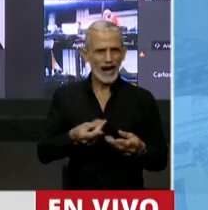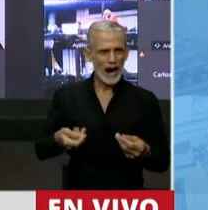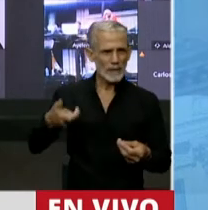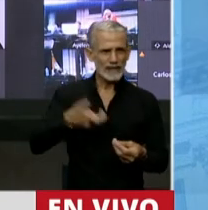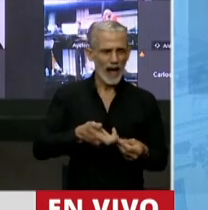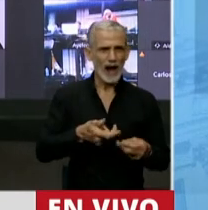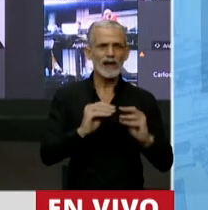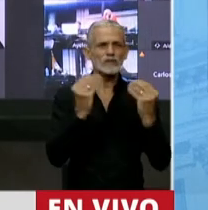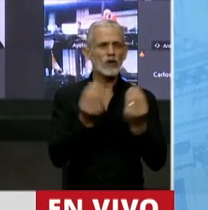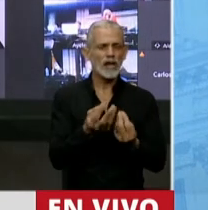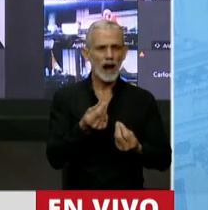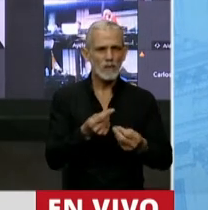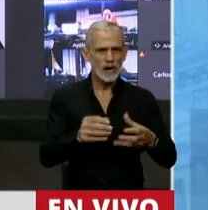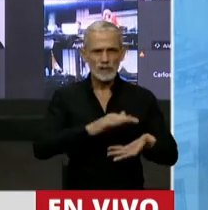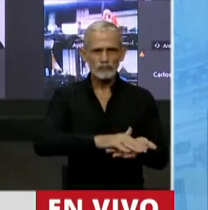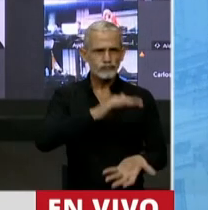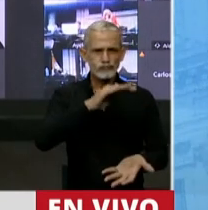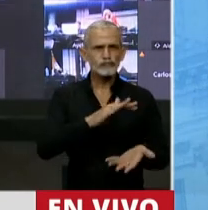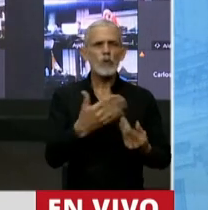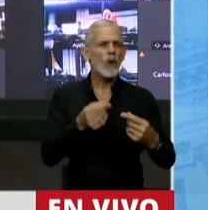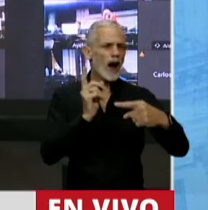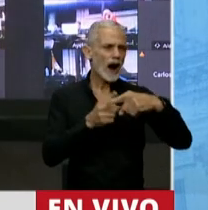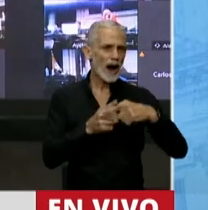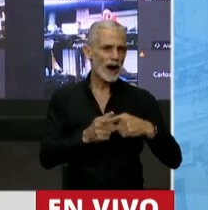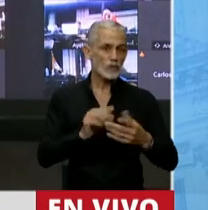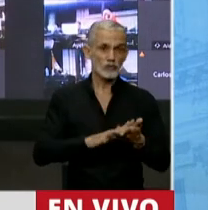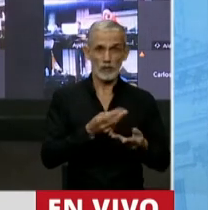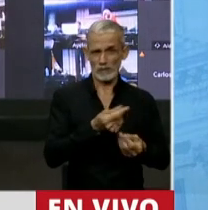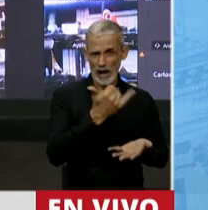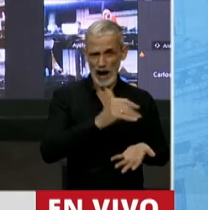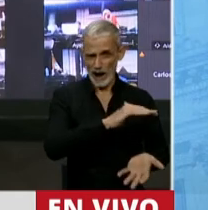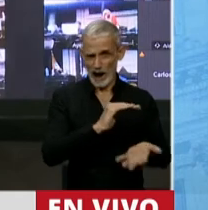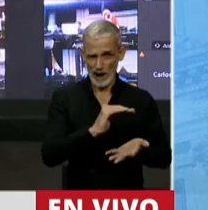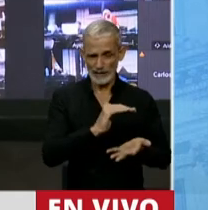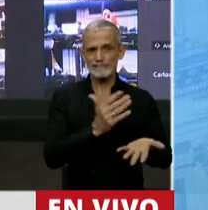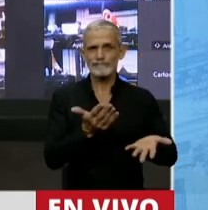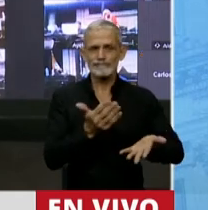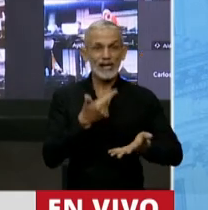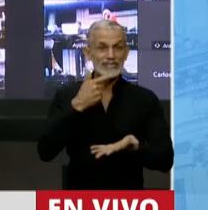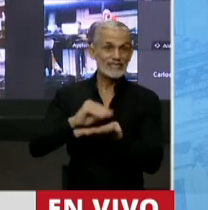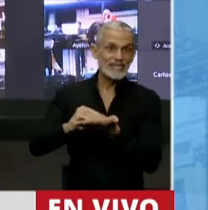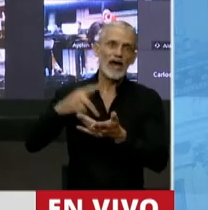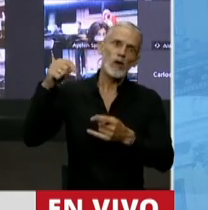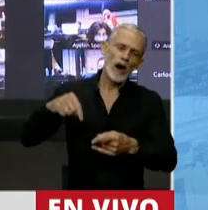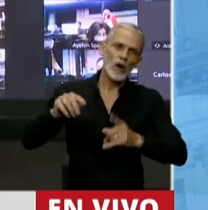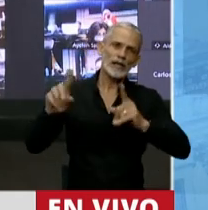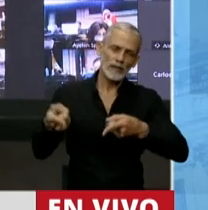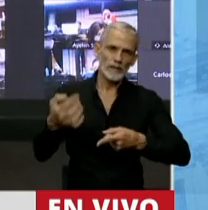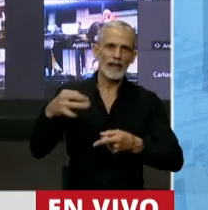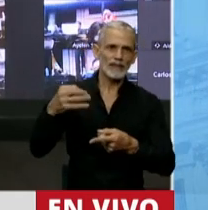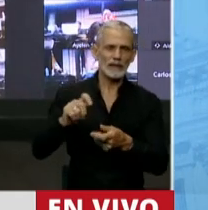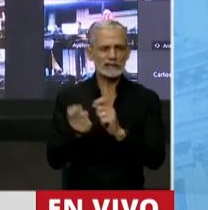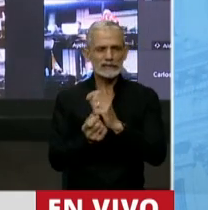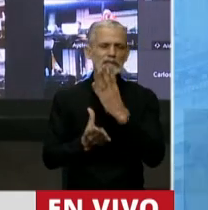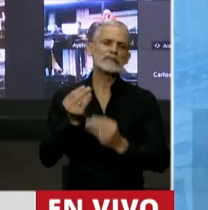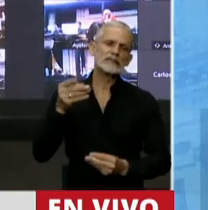recursos totales cuando hacía mención al cálculo de recursos. Es decir que el Senado ahora tuvo sí que hacer una